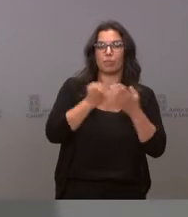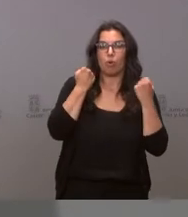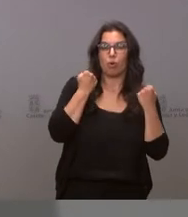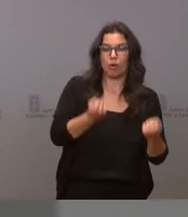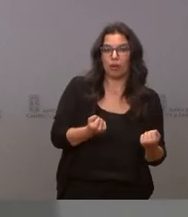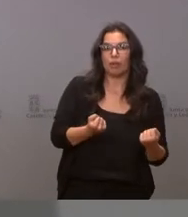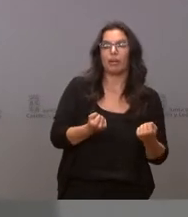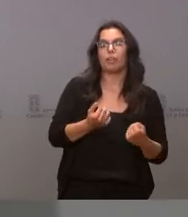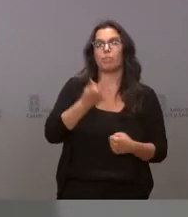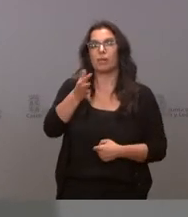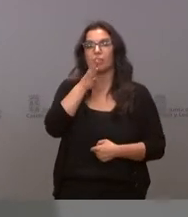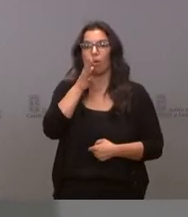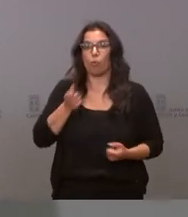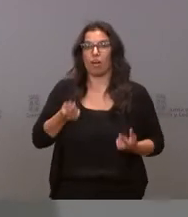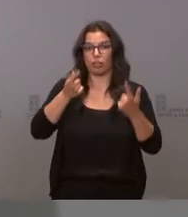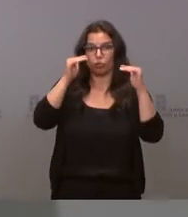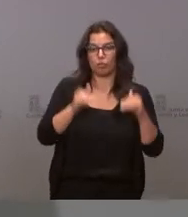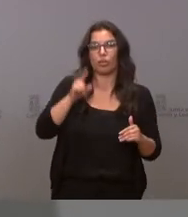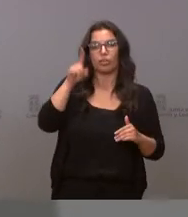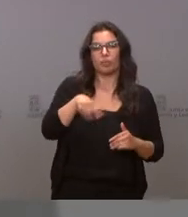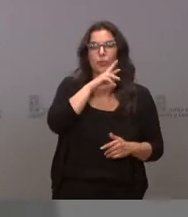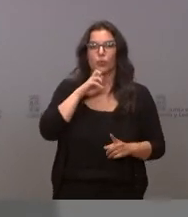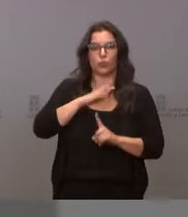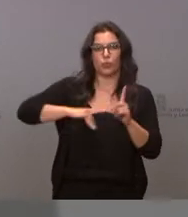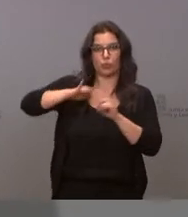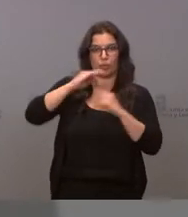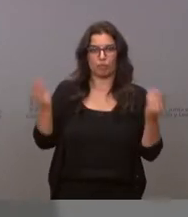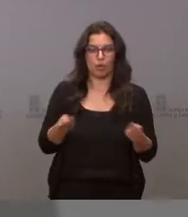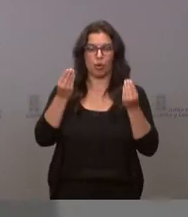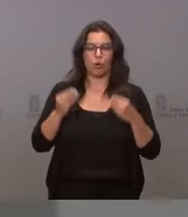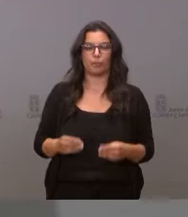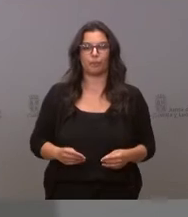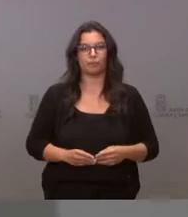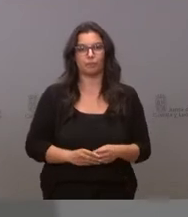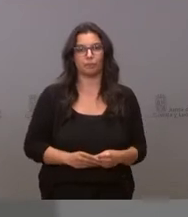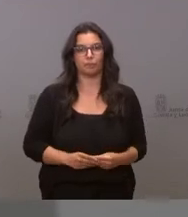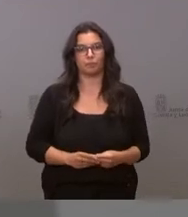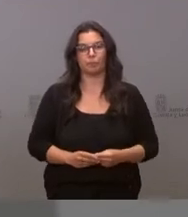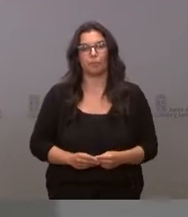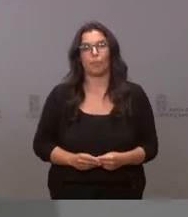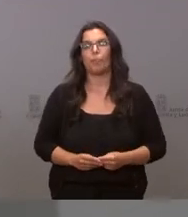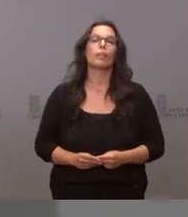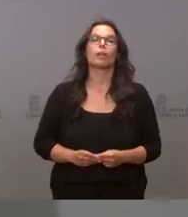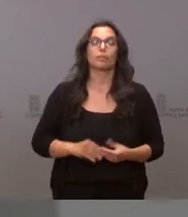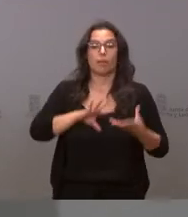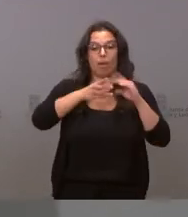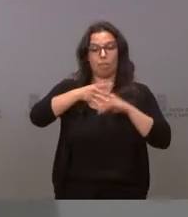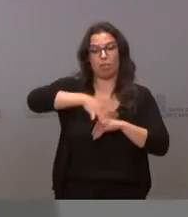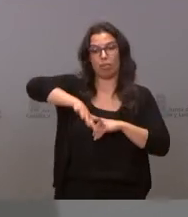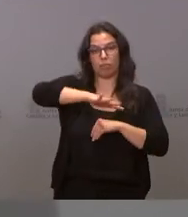reduciendo costes y mejorando también ambientalmente este regadío. La modernización de esta zona